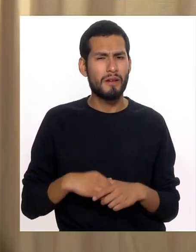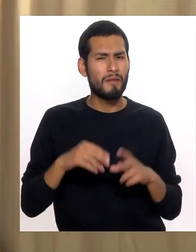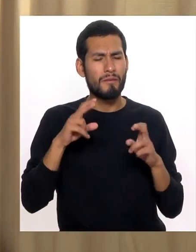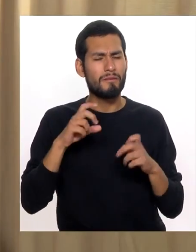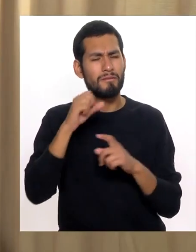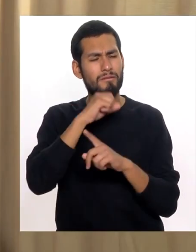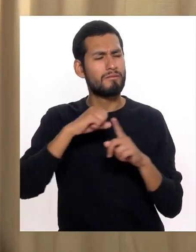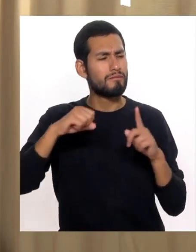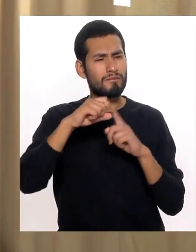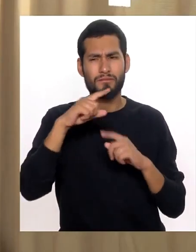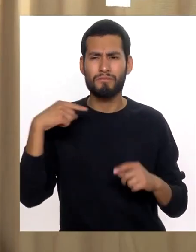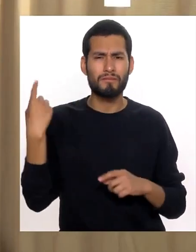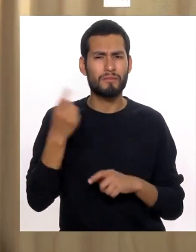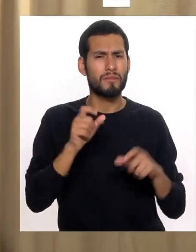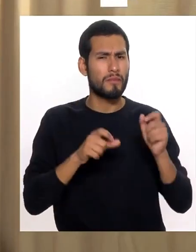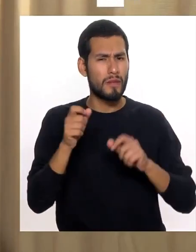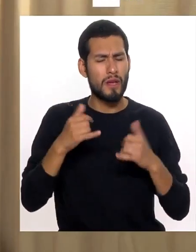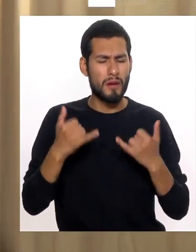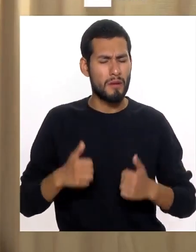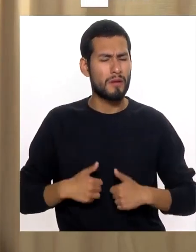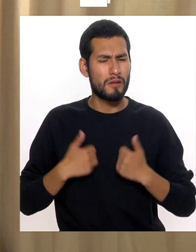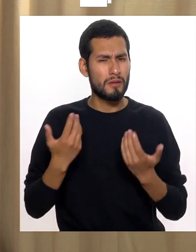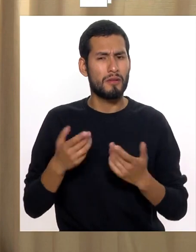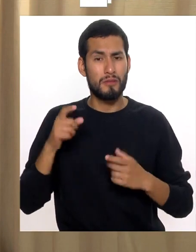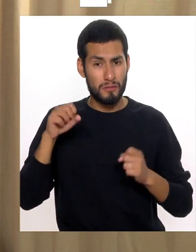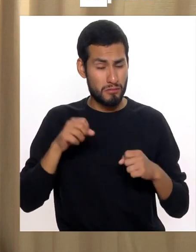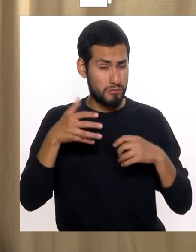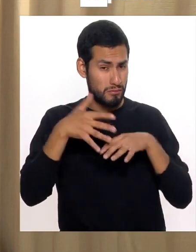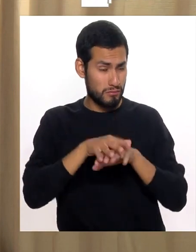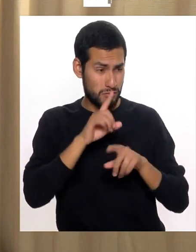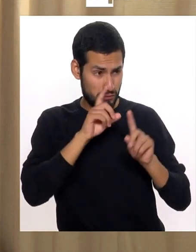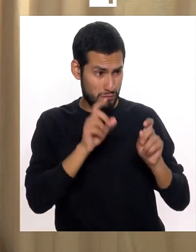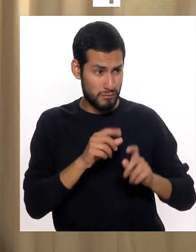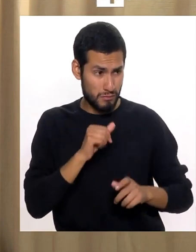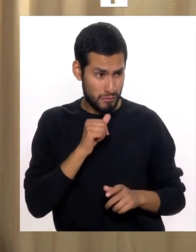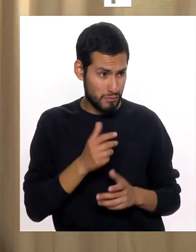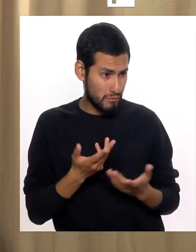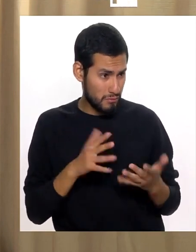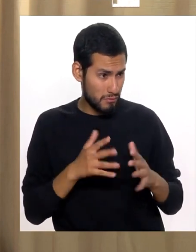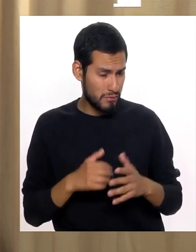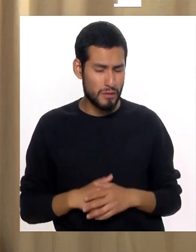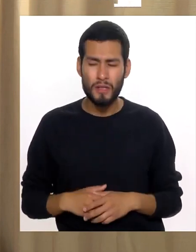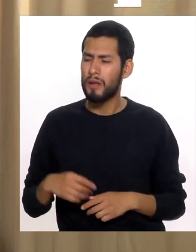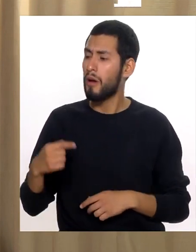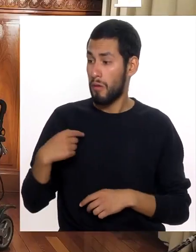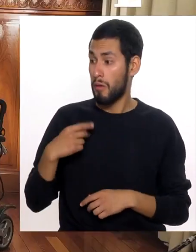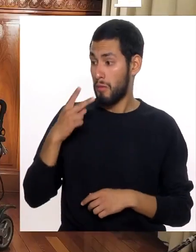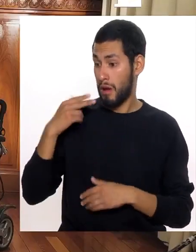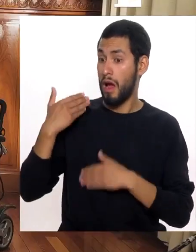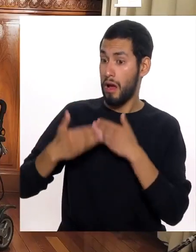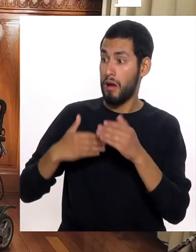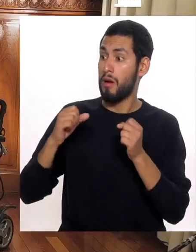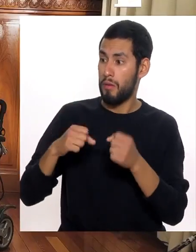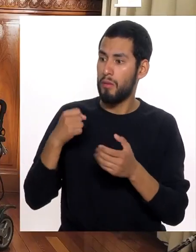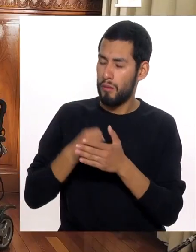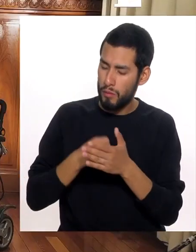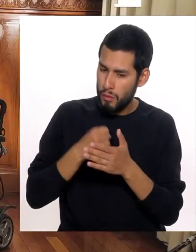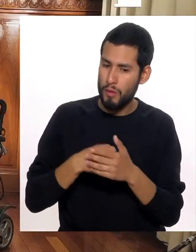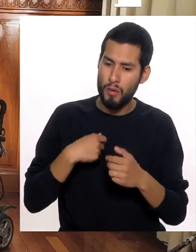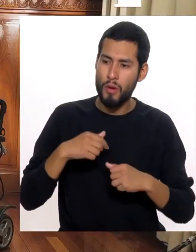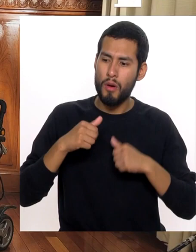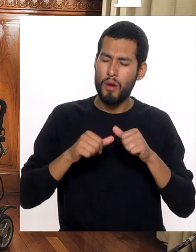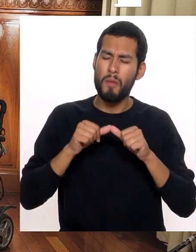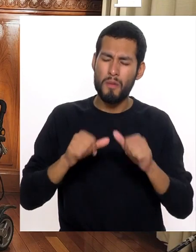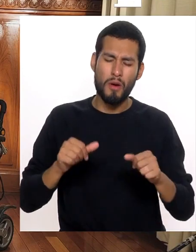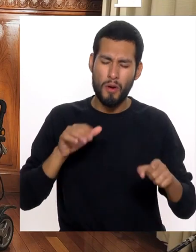¿No? Y si hablamos De la sociedad En general ¿Vivimos en una sociedad Inclusiva? Hemos hecho bastante Se ha